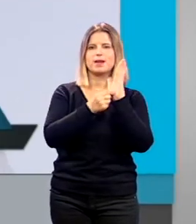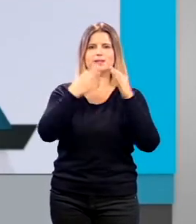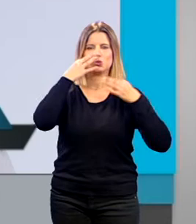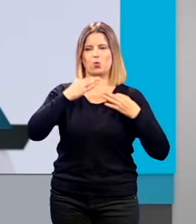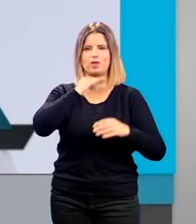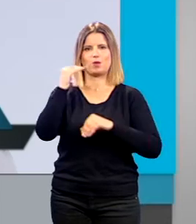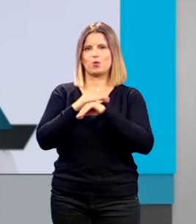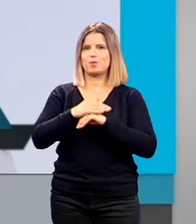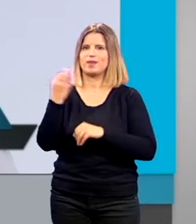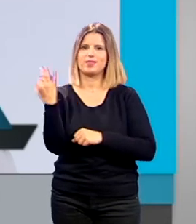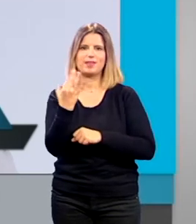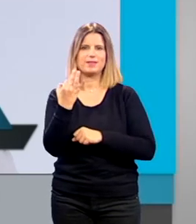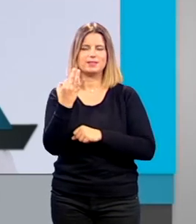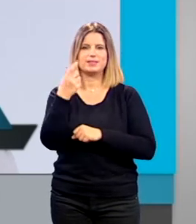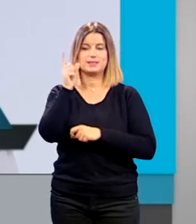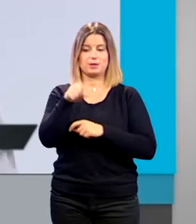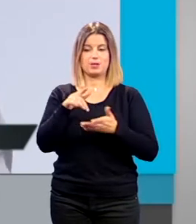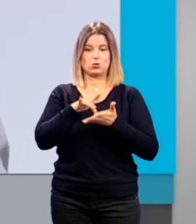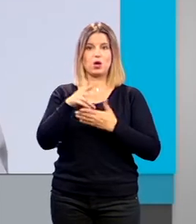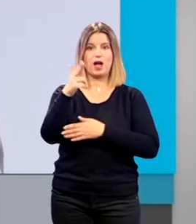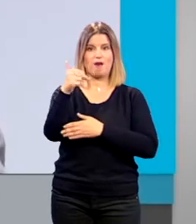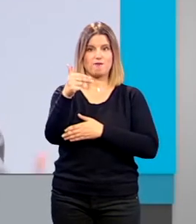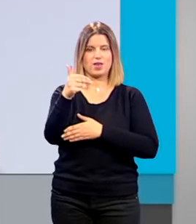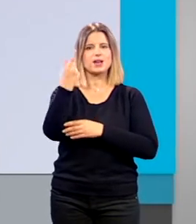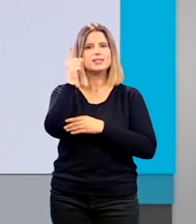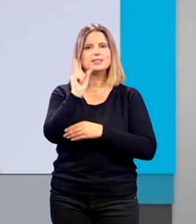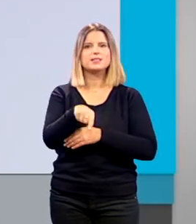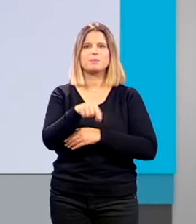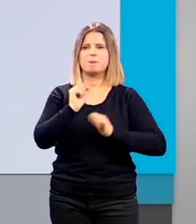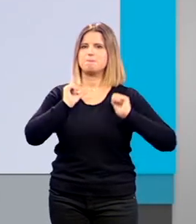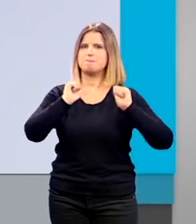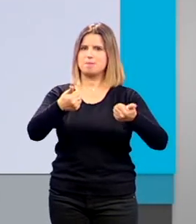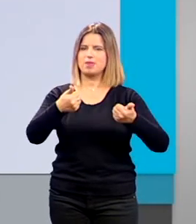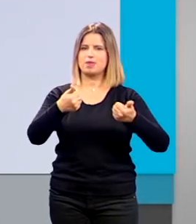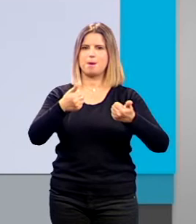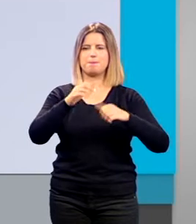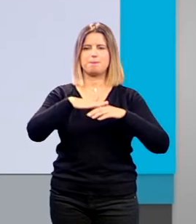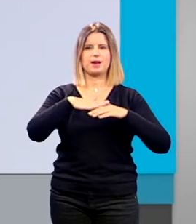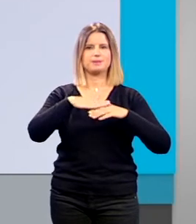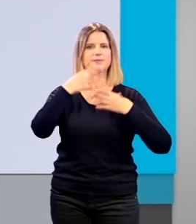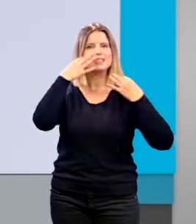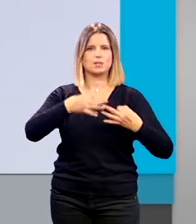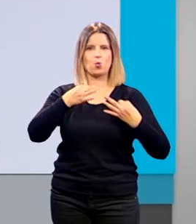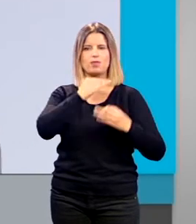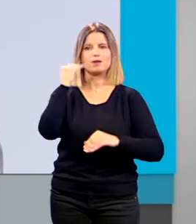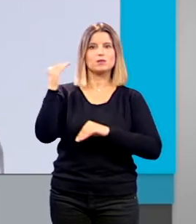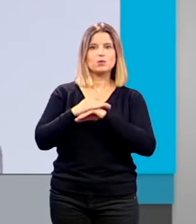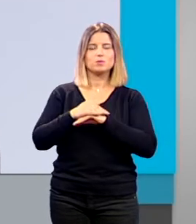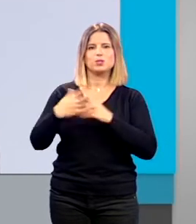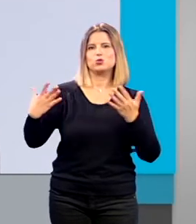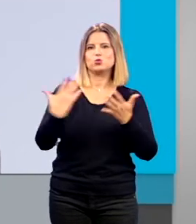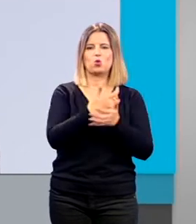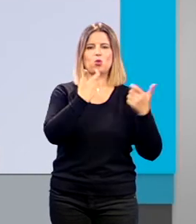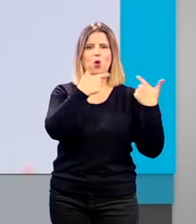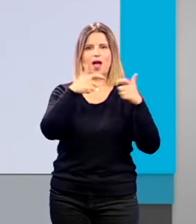seguridad y este viernes, además, activamos para ello, para garantizar esa seguridad en todos los ámbitos, como